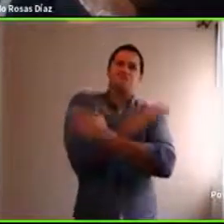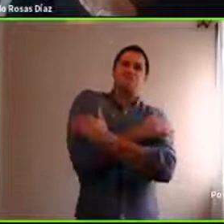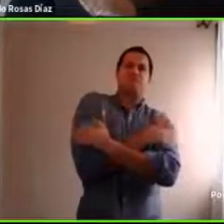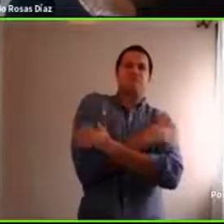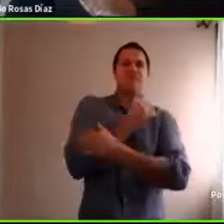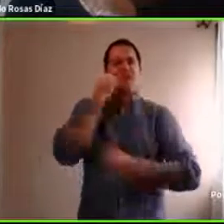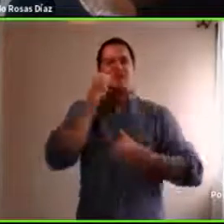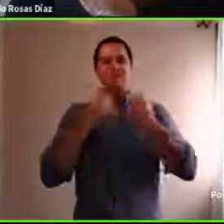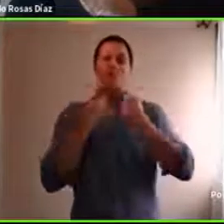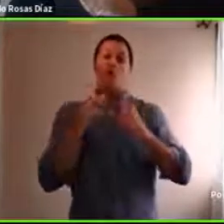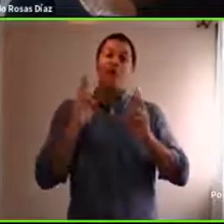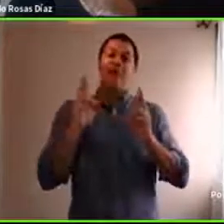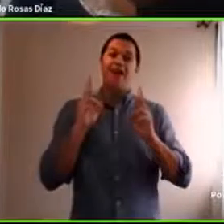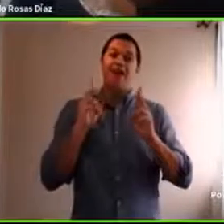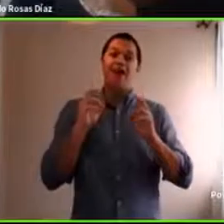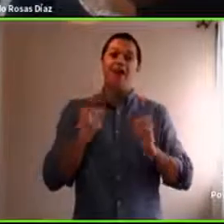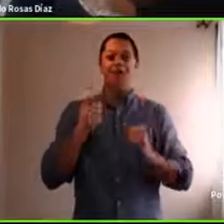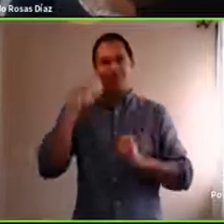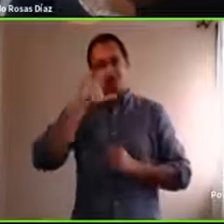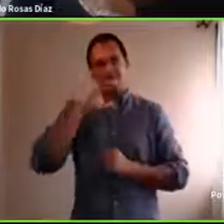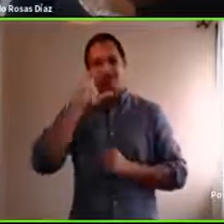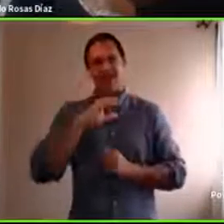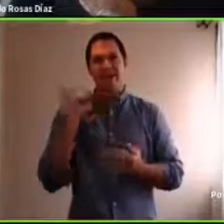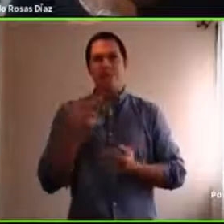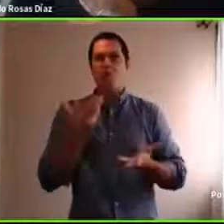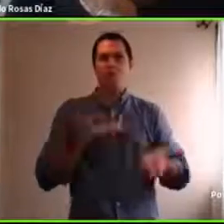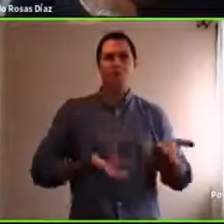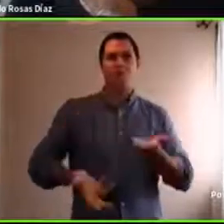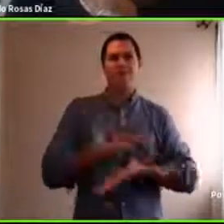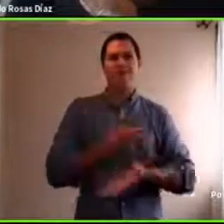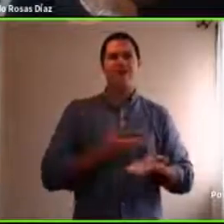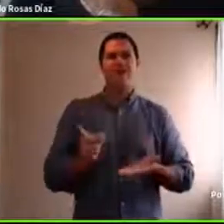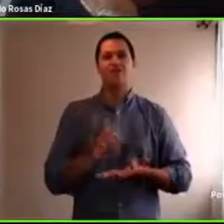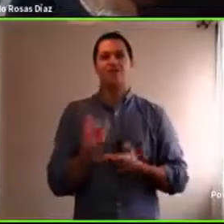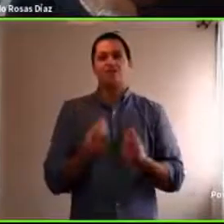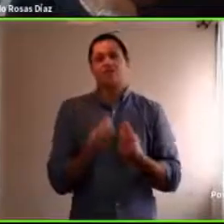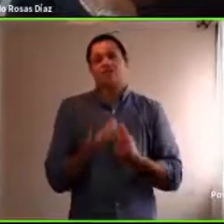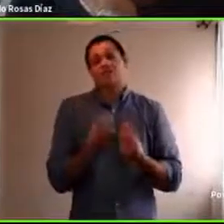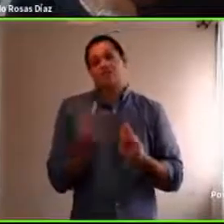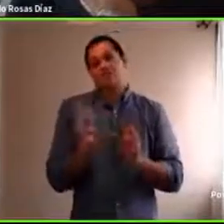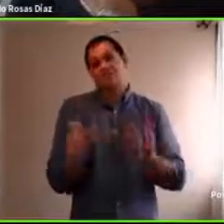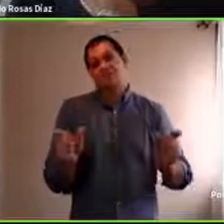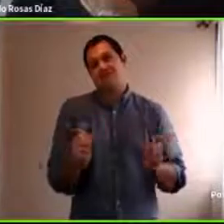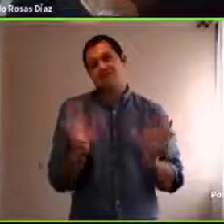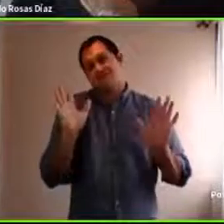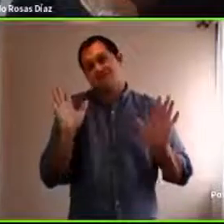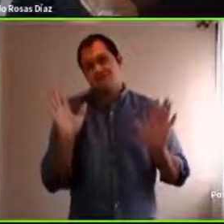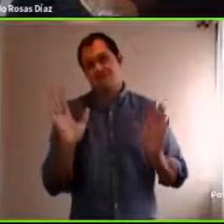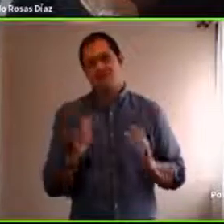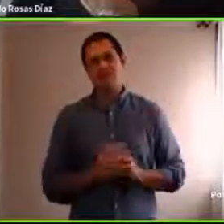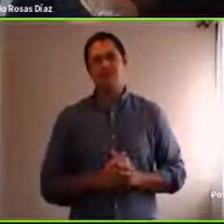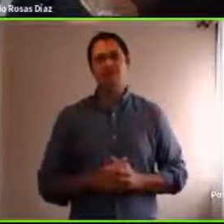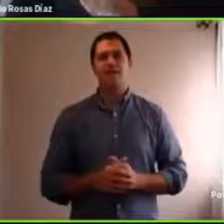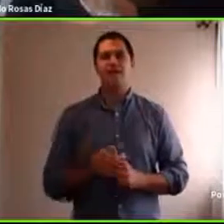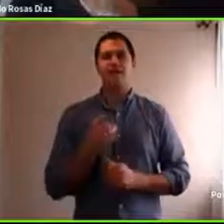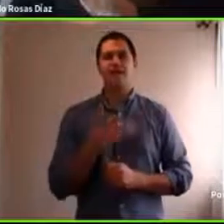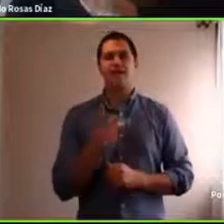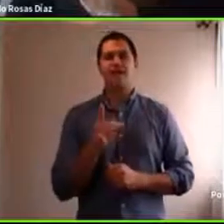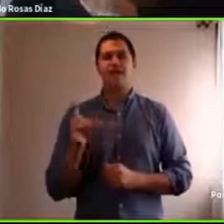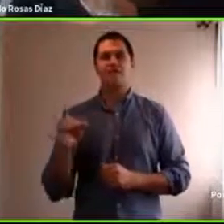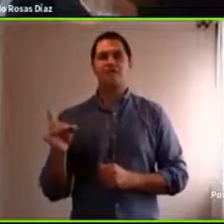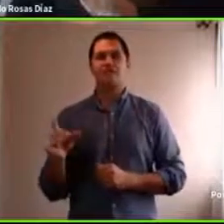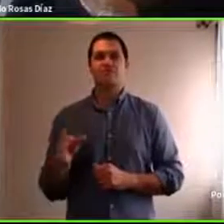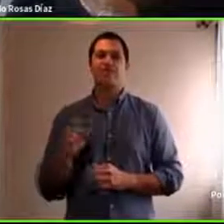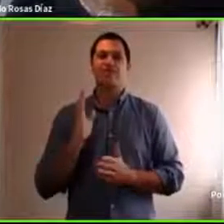compartiendo aunque sea no tanto en cantidad pero sí en calidad porque bueno cada uno tendrá que retomar sus rutinas pero que